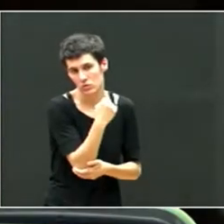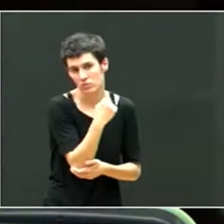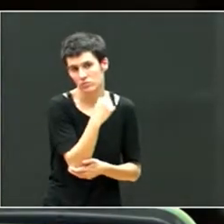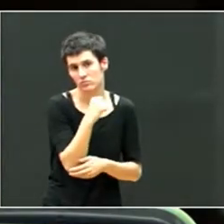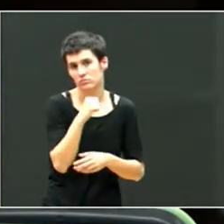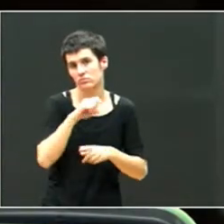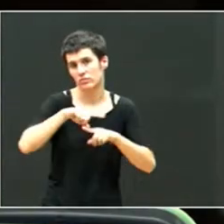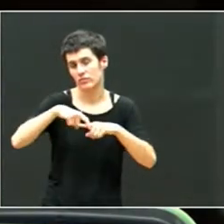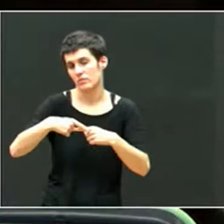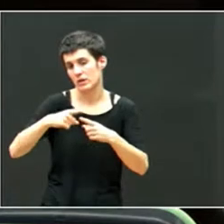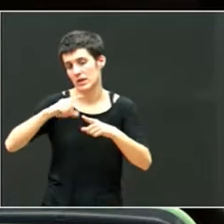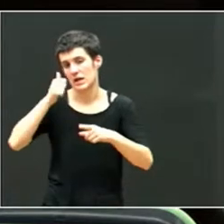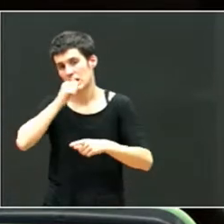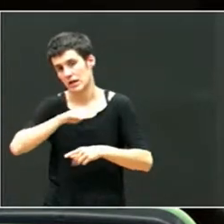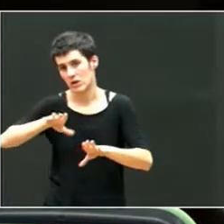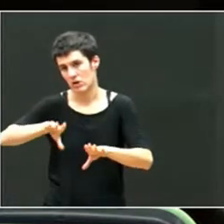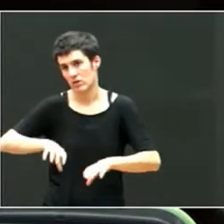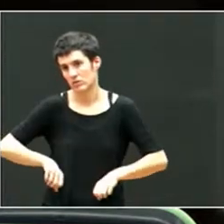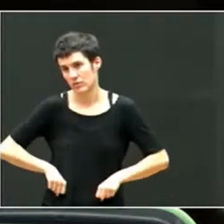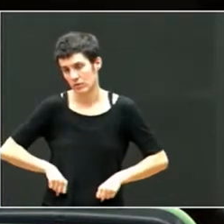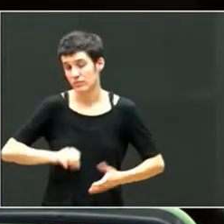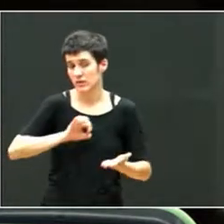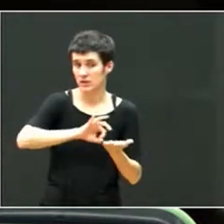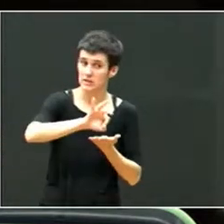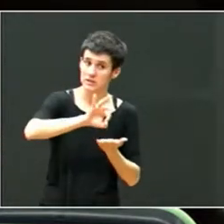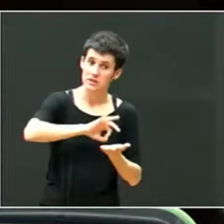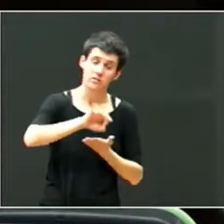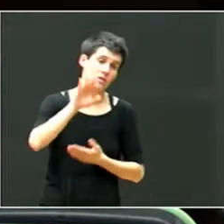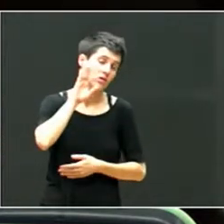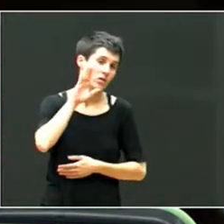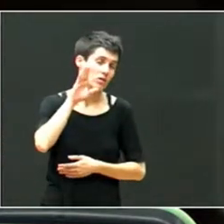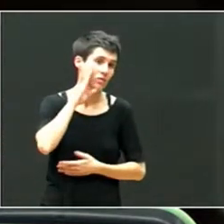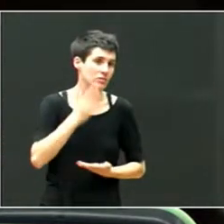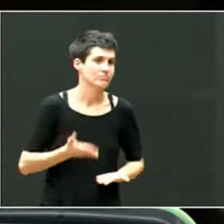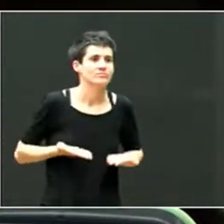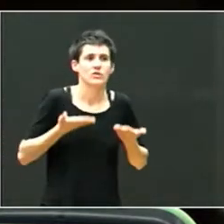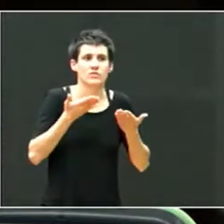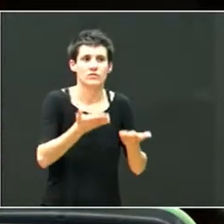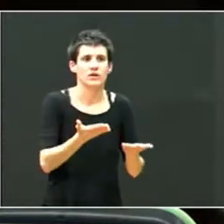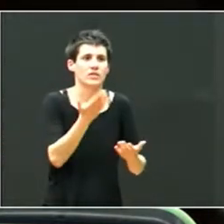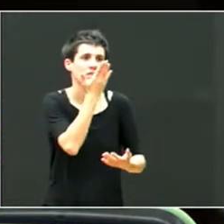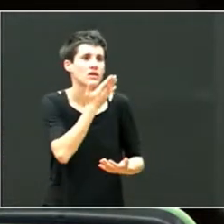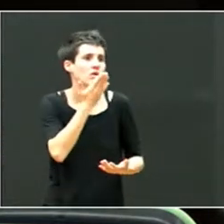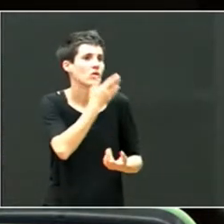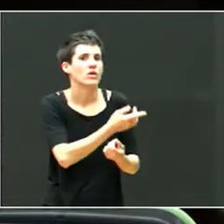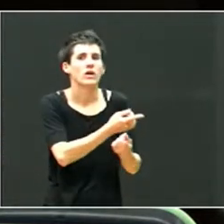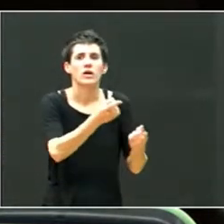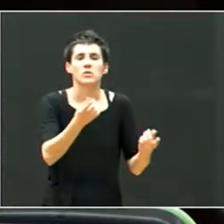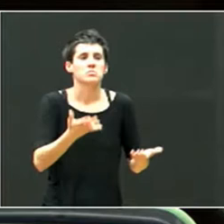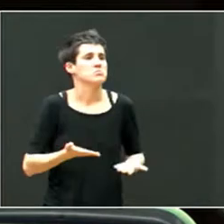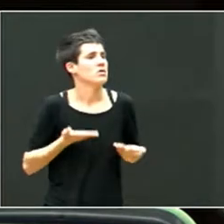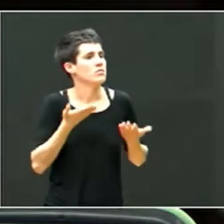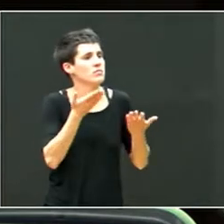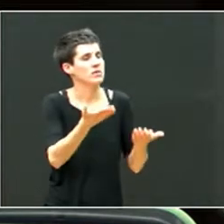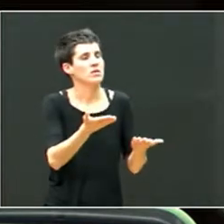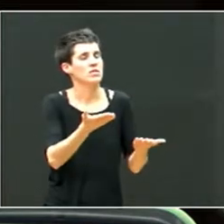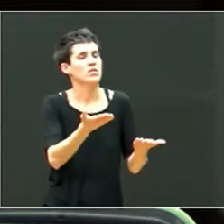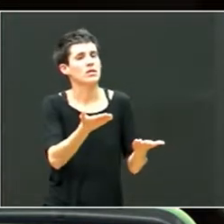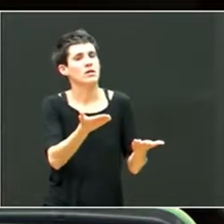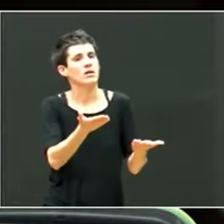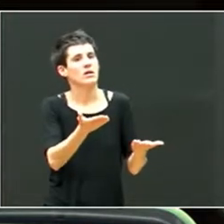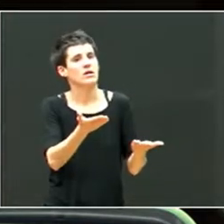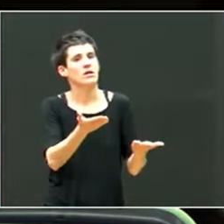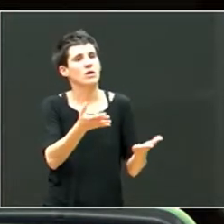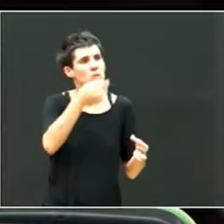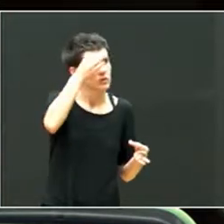donde ya desde este servicio se ofrece a las escuelas, a los colegios, la posibilidad de trabajar aspectos concretos de las